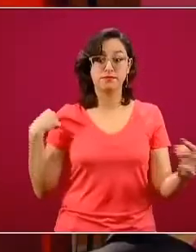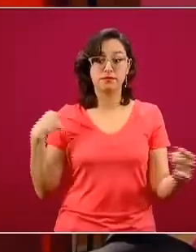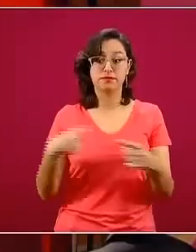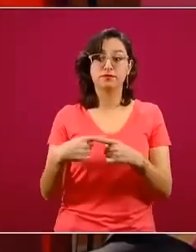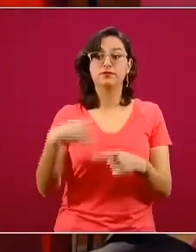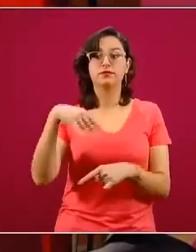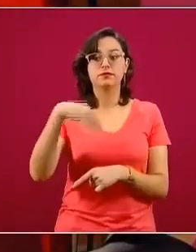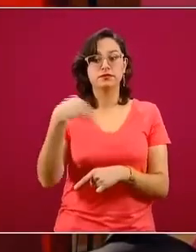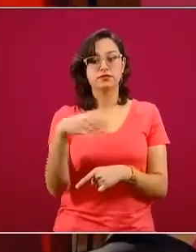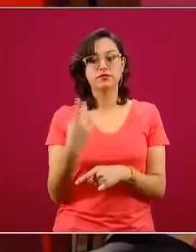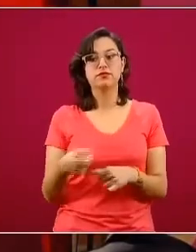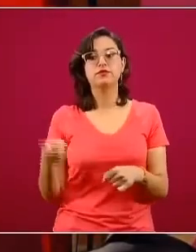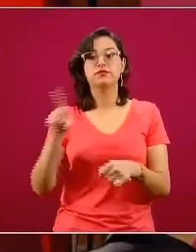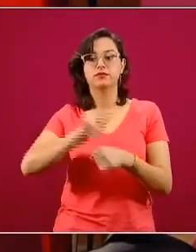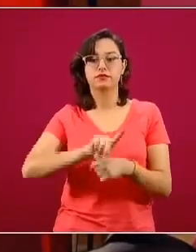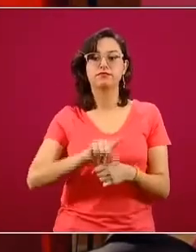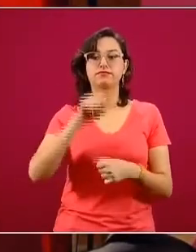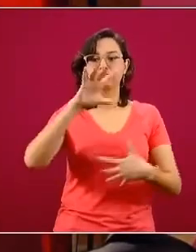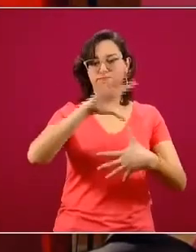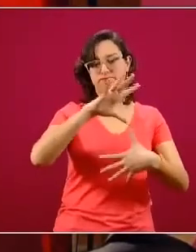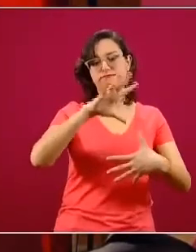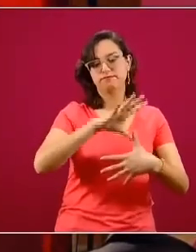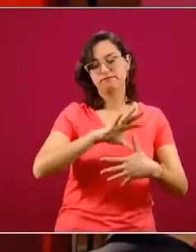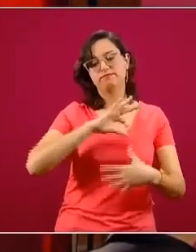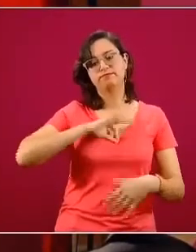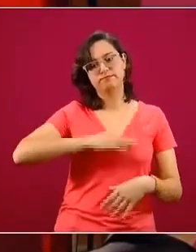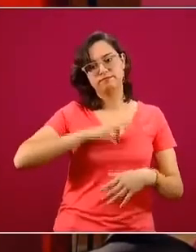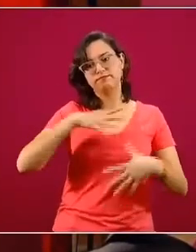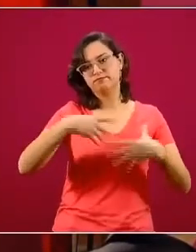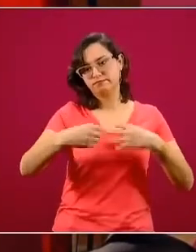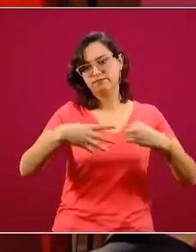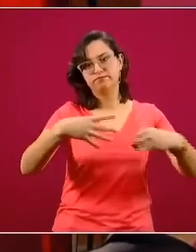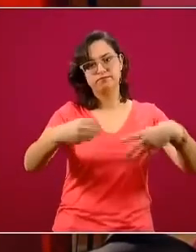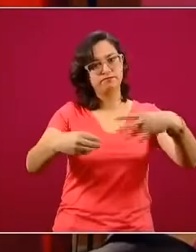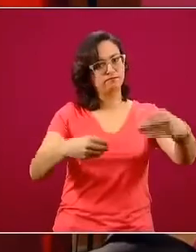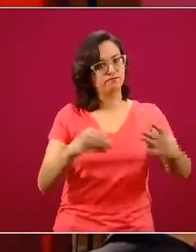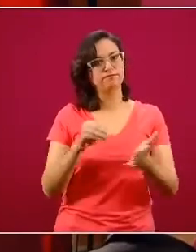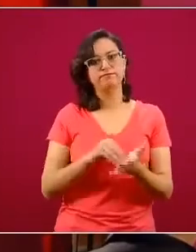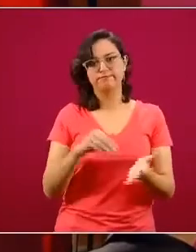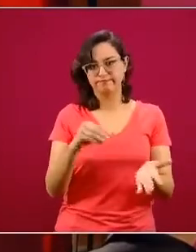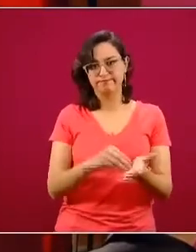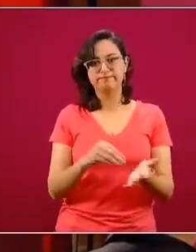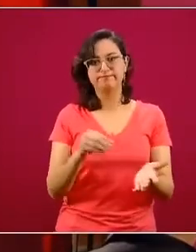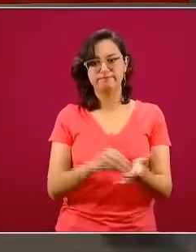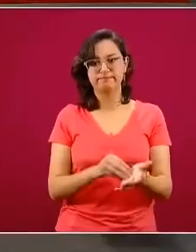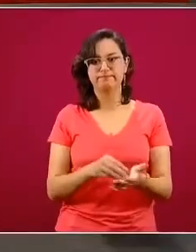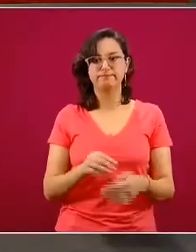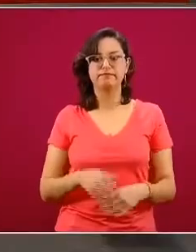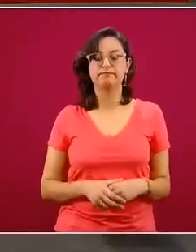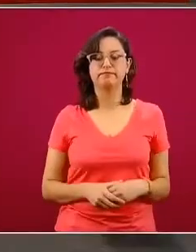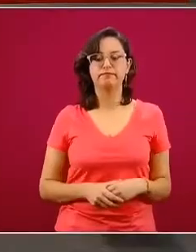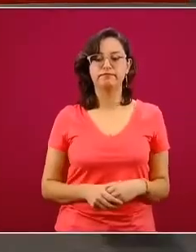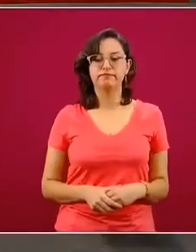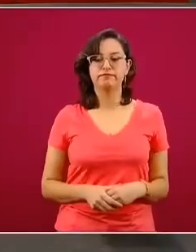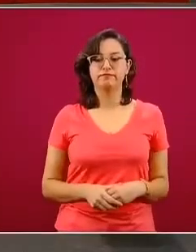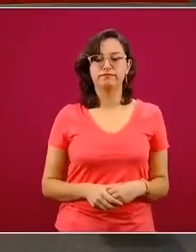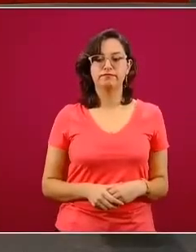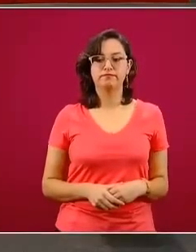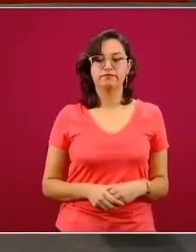los últimos 14 días. Por lo tanto, es donde la pandemia se mantiene todavía activa en función de estos